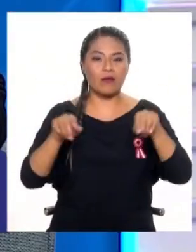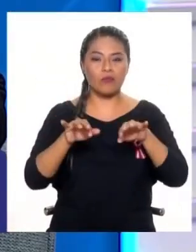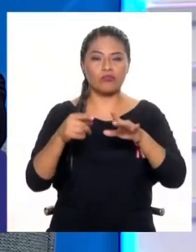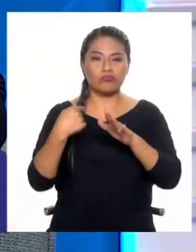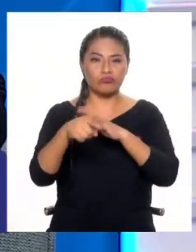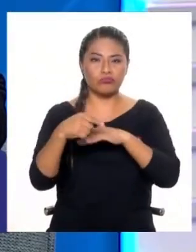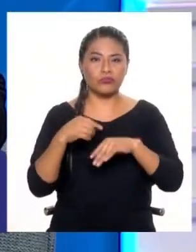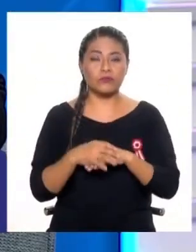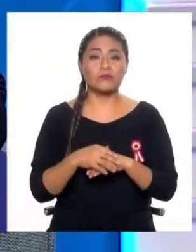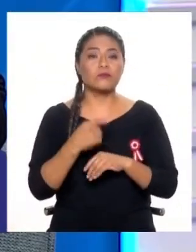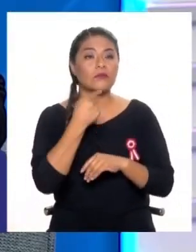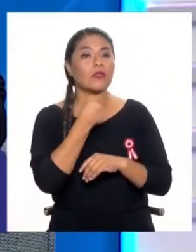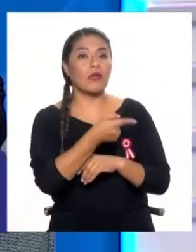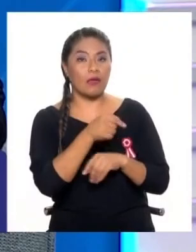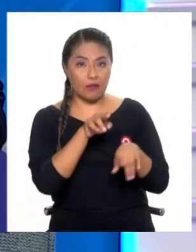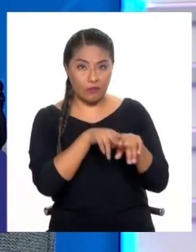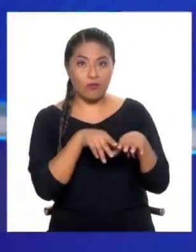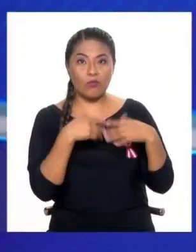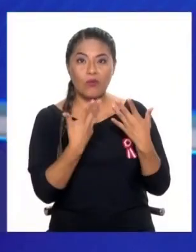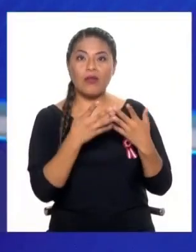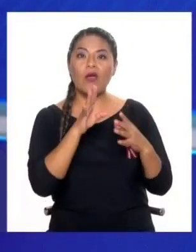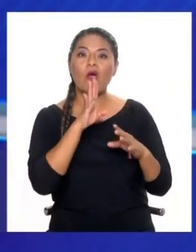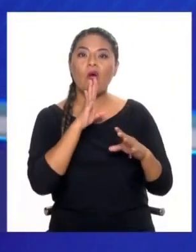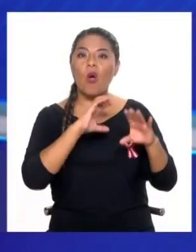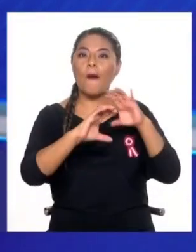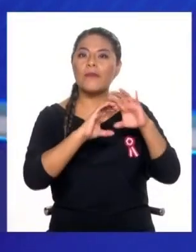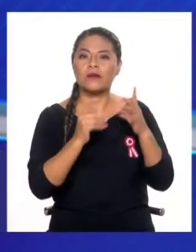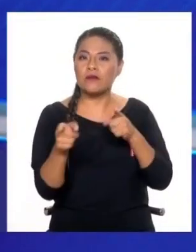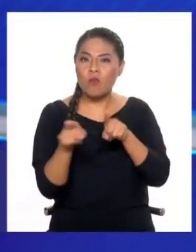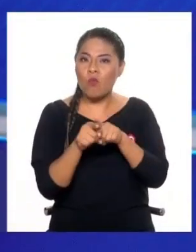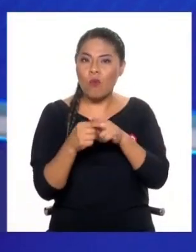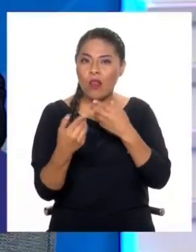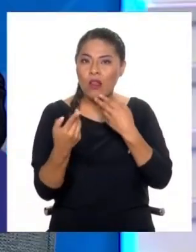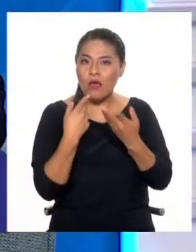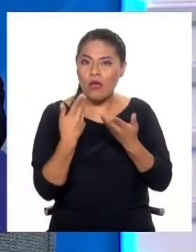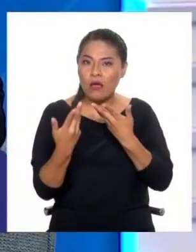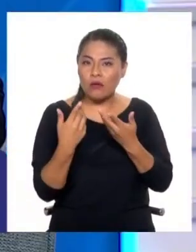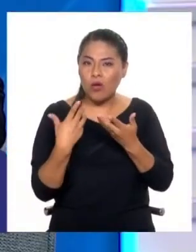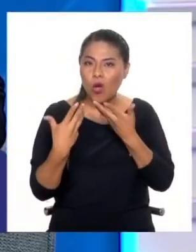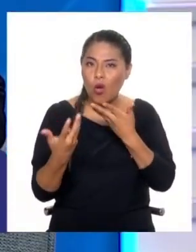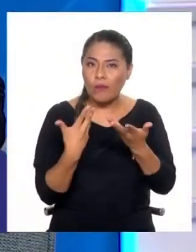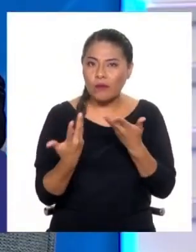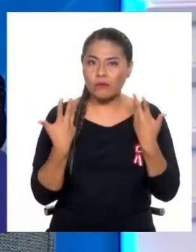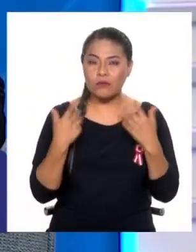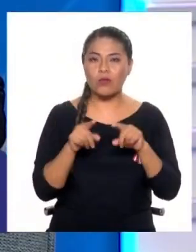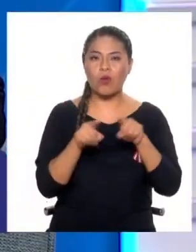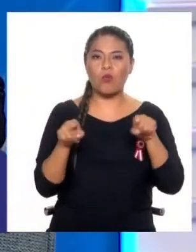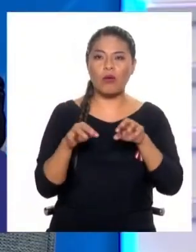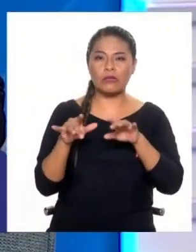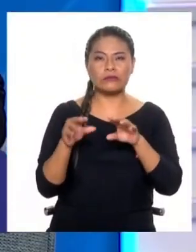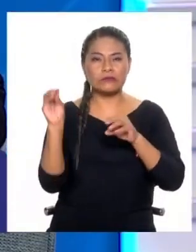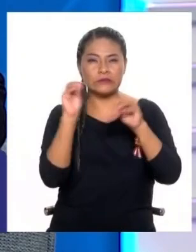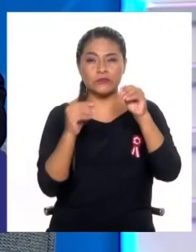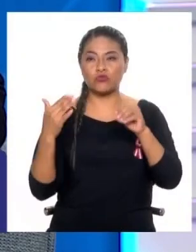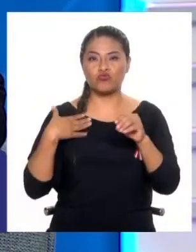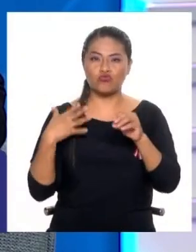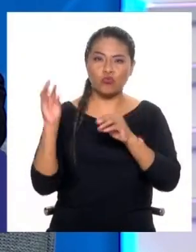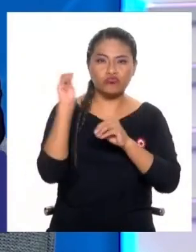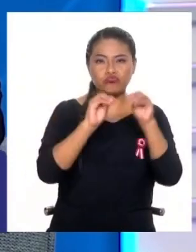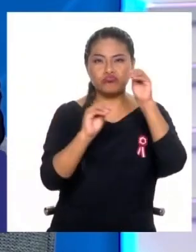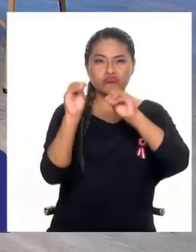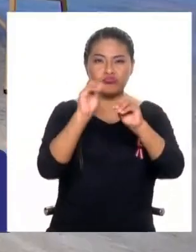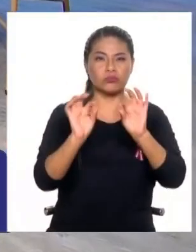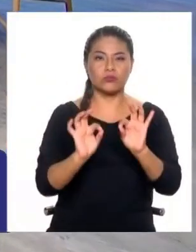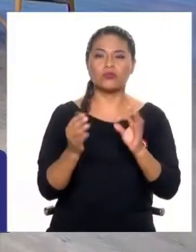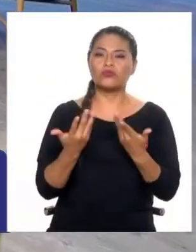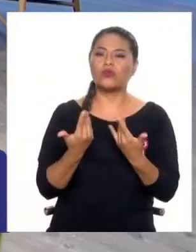permite que podamos incluso hablar con una máquina y que la máquina nos entienda, ya no como la computadora en donde programamos, sino que técnicamente